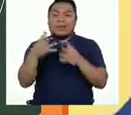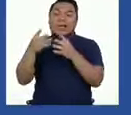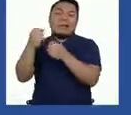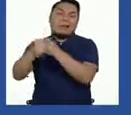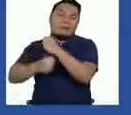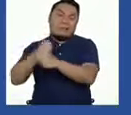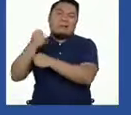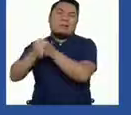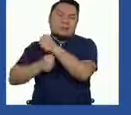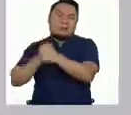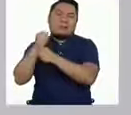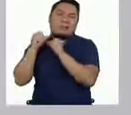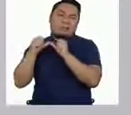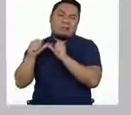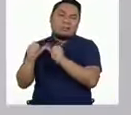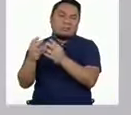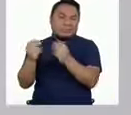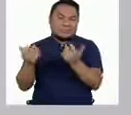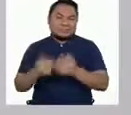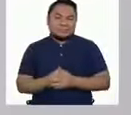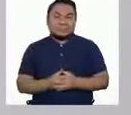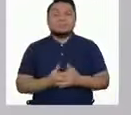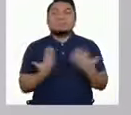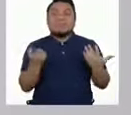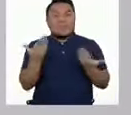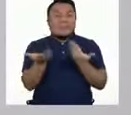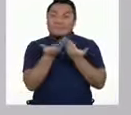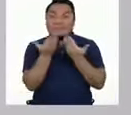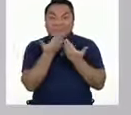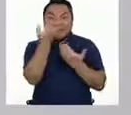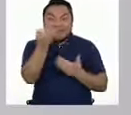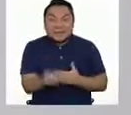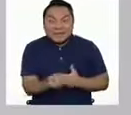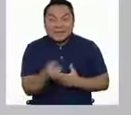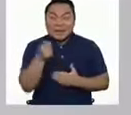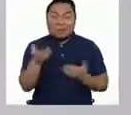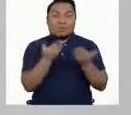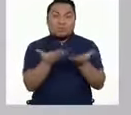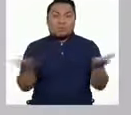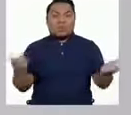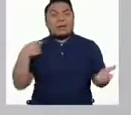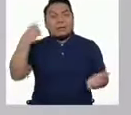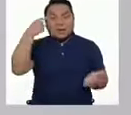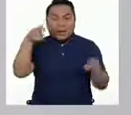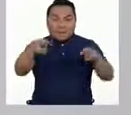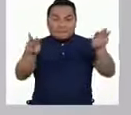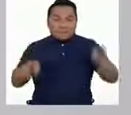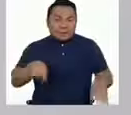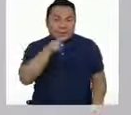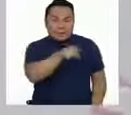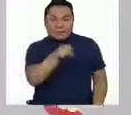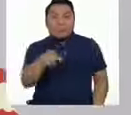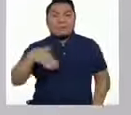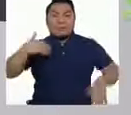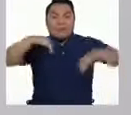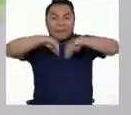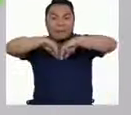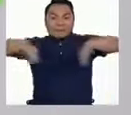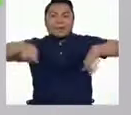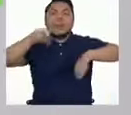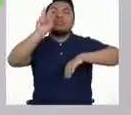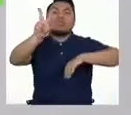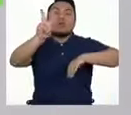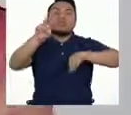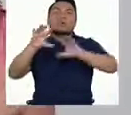muchísimo más lenta. Eso fue muy fácil, ¿verdad? Los objetos que teníamos sobre la mesa se podían clasificar en